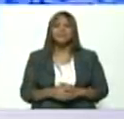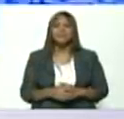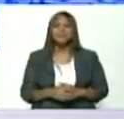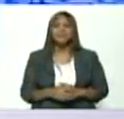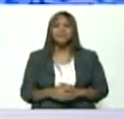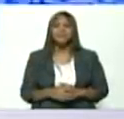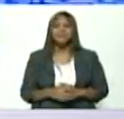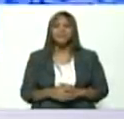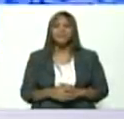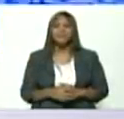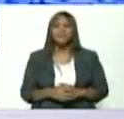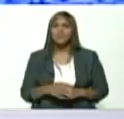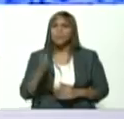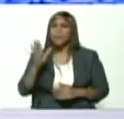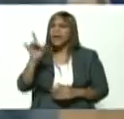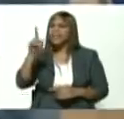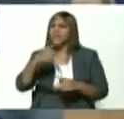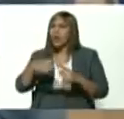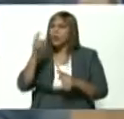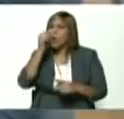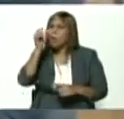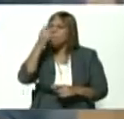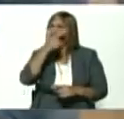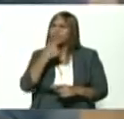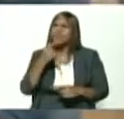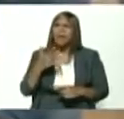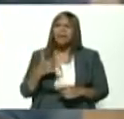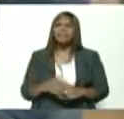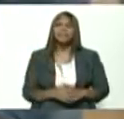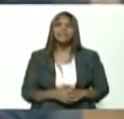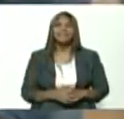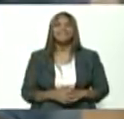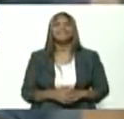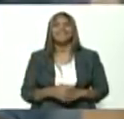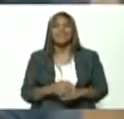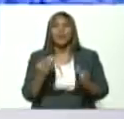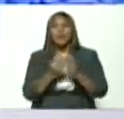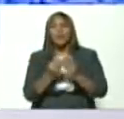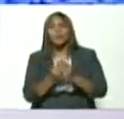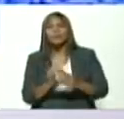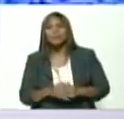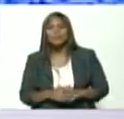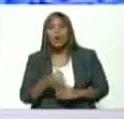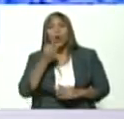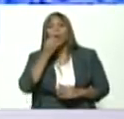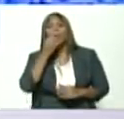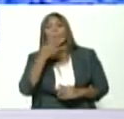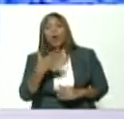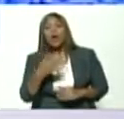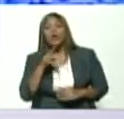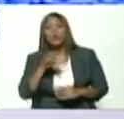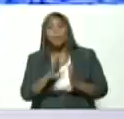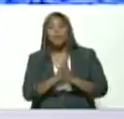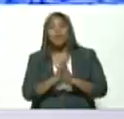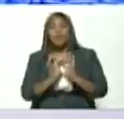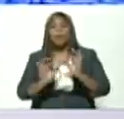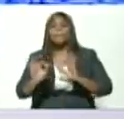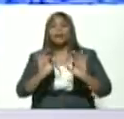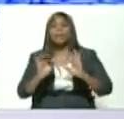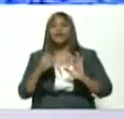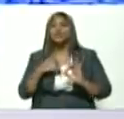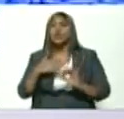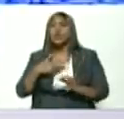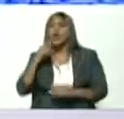de Néstor Ovalle bueno prepárenme yo quiero ir a ver todo lo que dijo